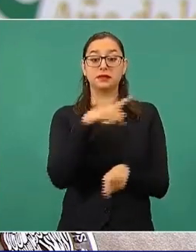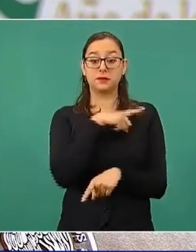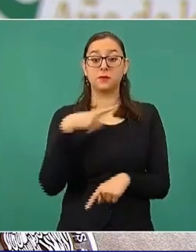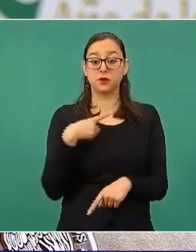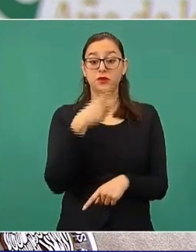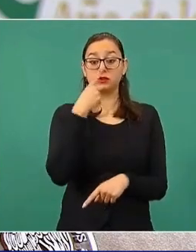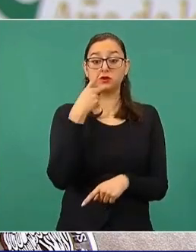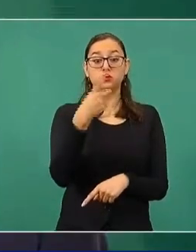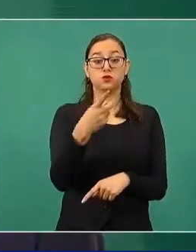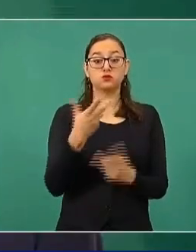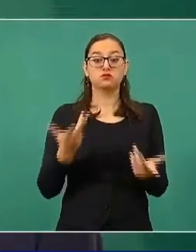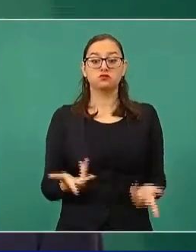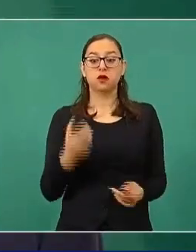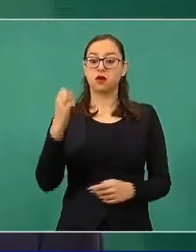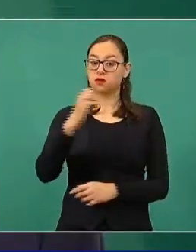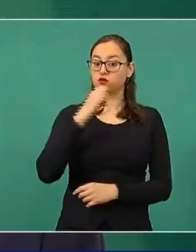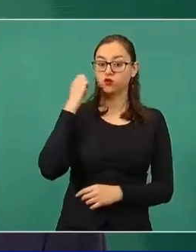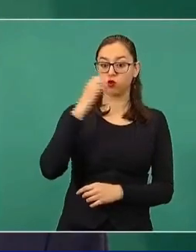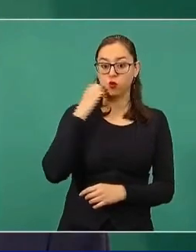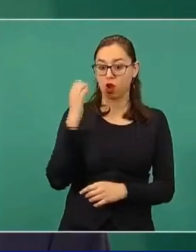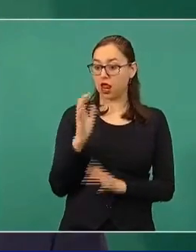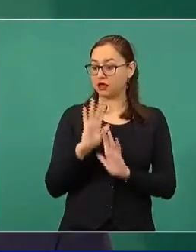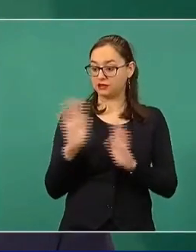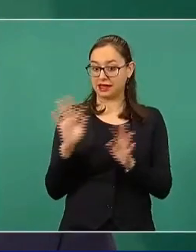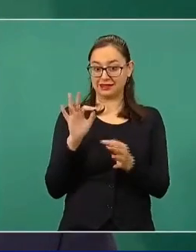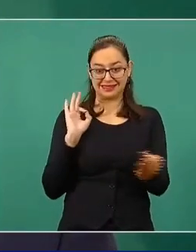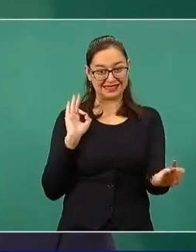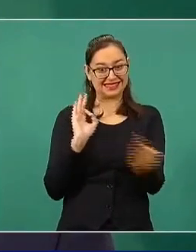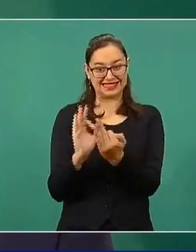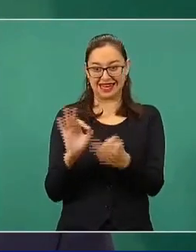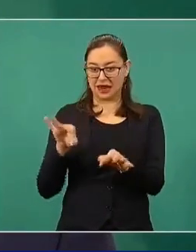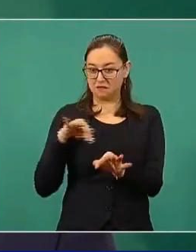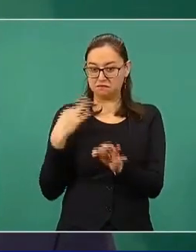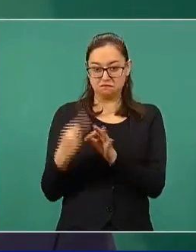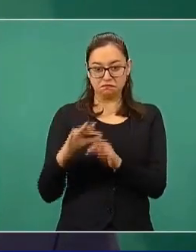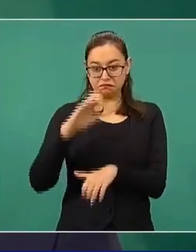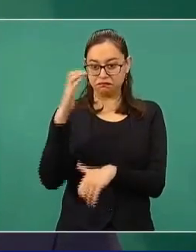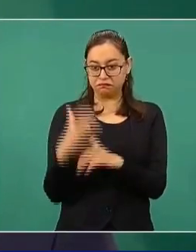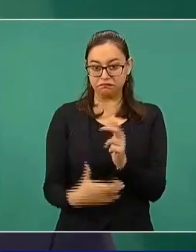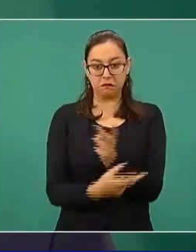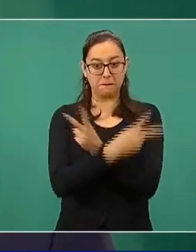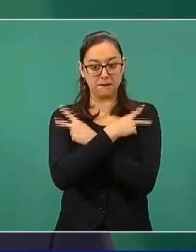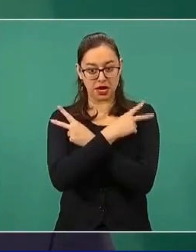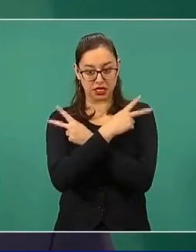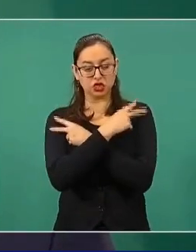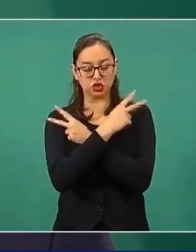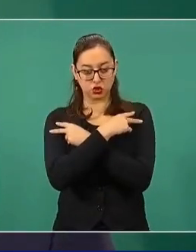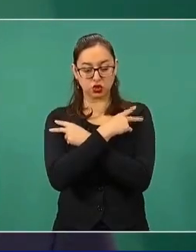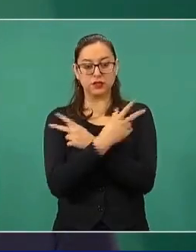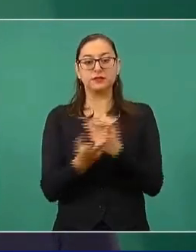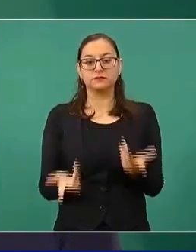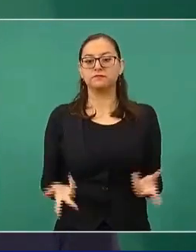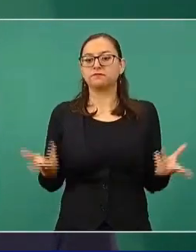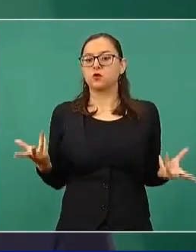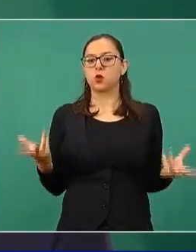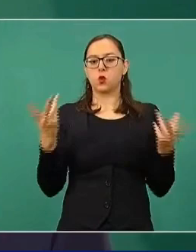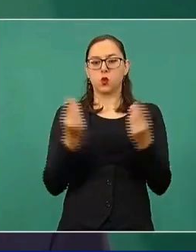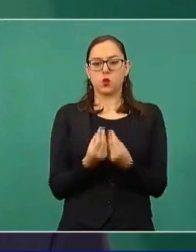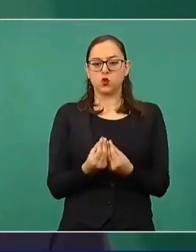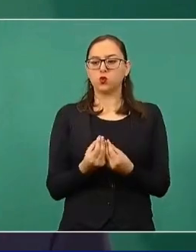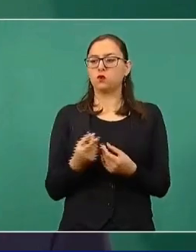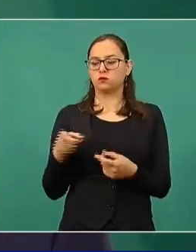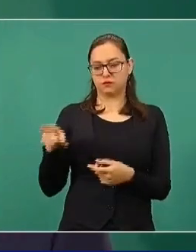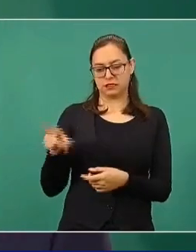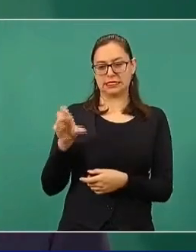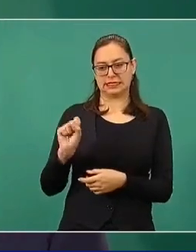cierre del ciclo escolar, lo comentará la maestra Delfina, secretaria de Educación Pública. Pero en el monitoreo conjunto que hacemos, junto con la